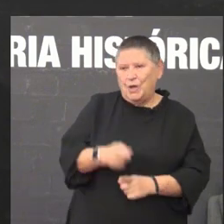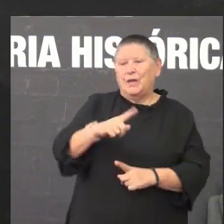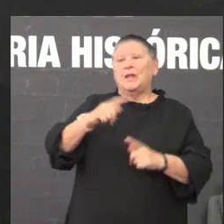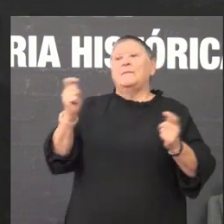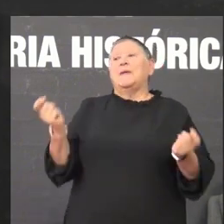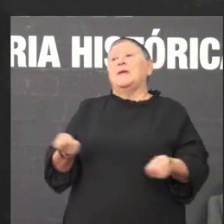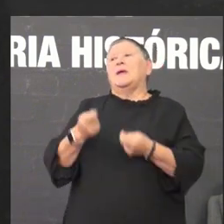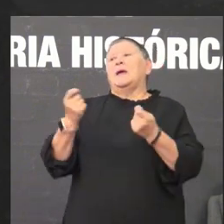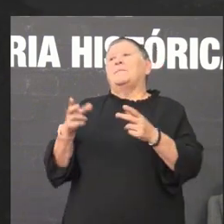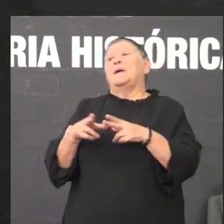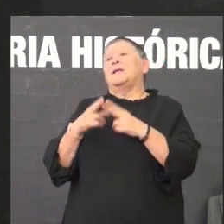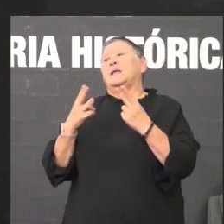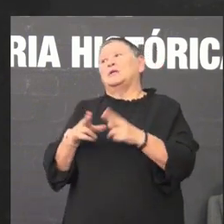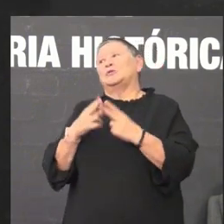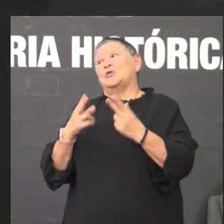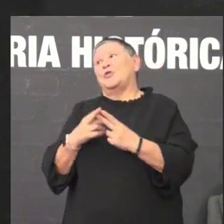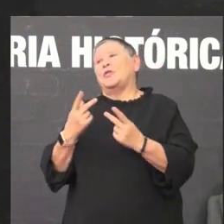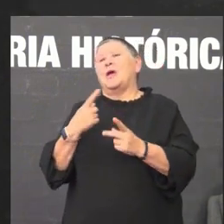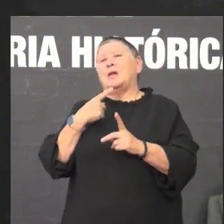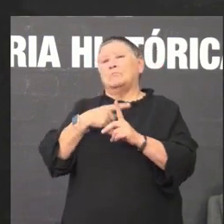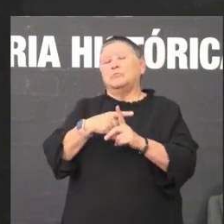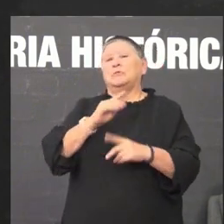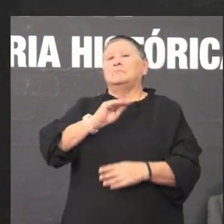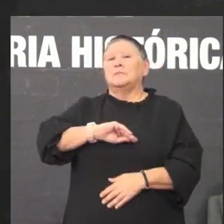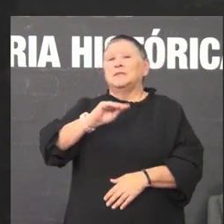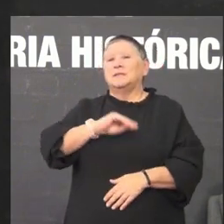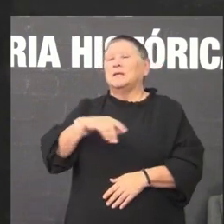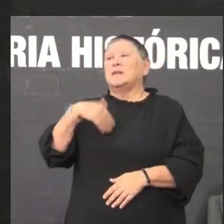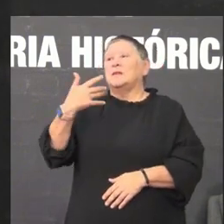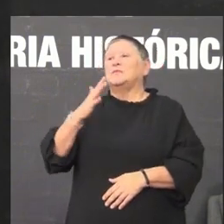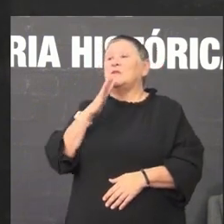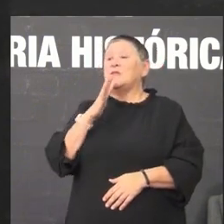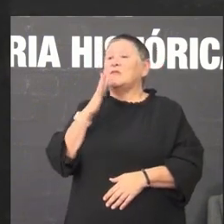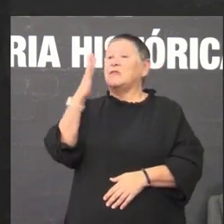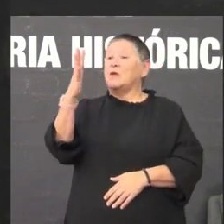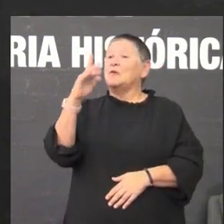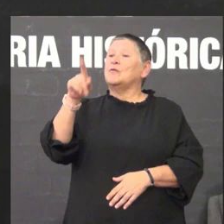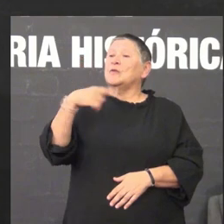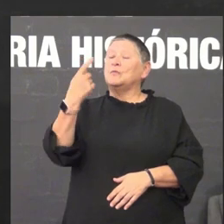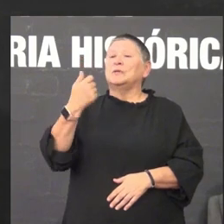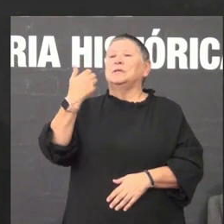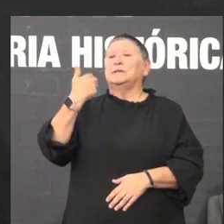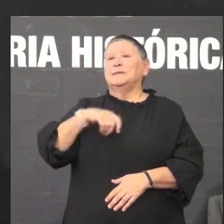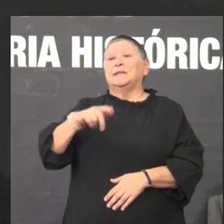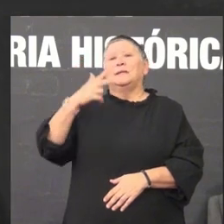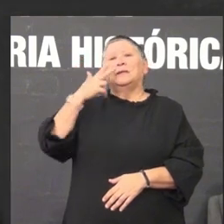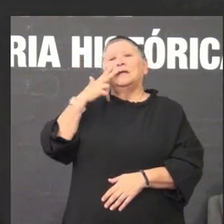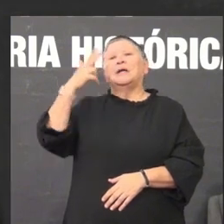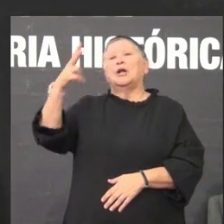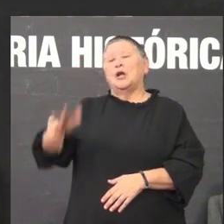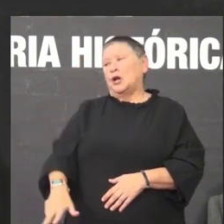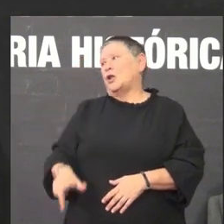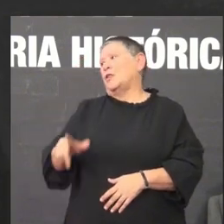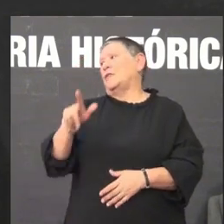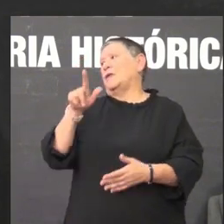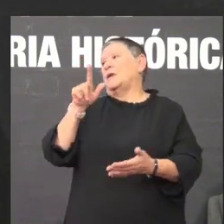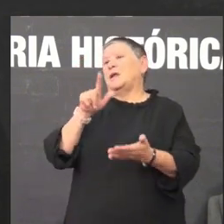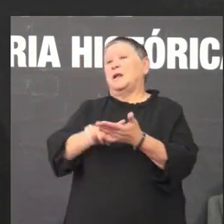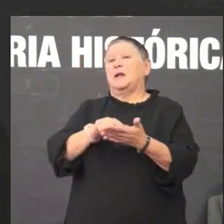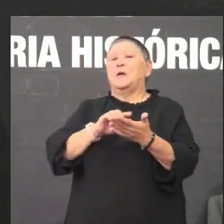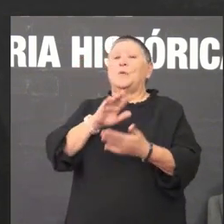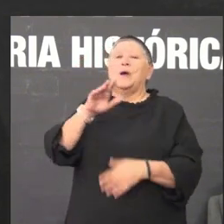positivo moi importante pola cal conseguimos que cinco anos máis tarde se reconheça o galego como lingua tamén